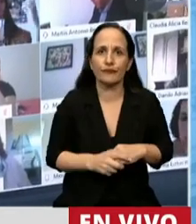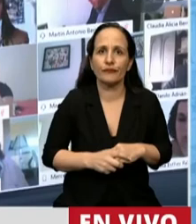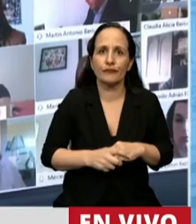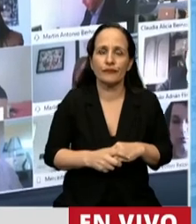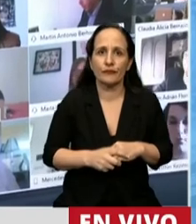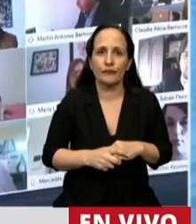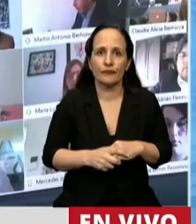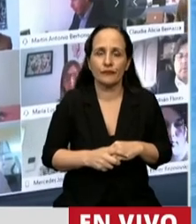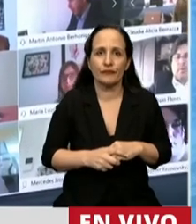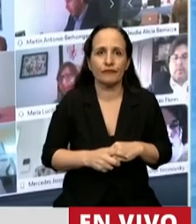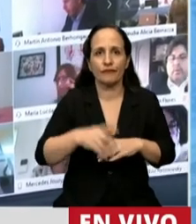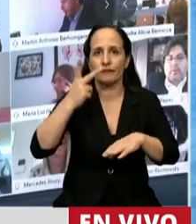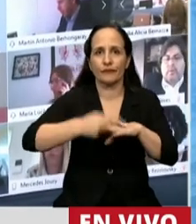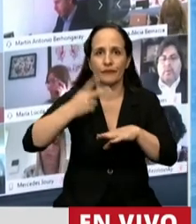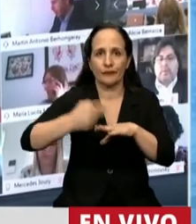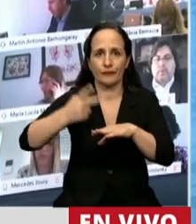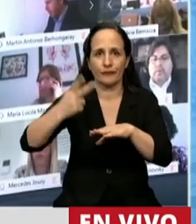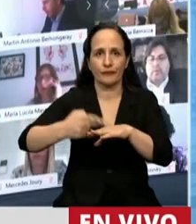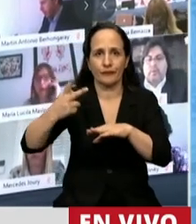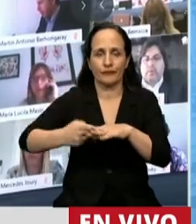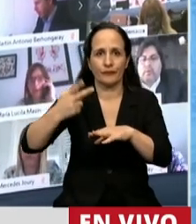...con el expo...